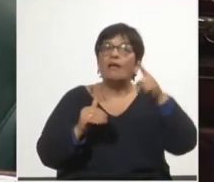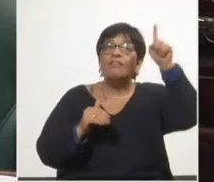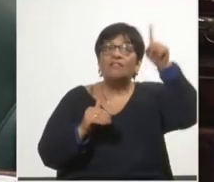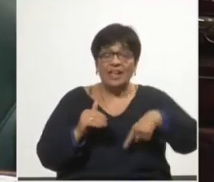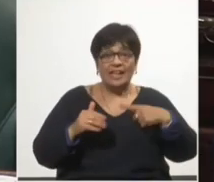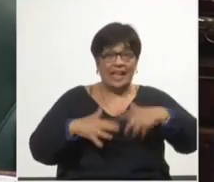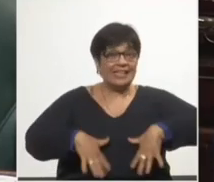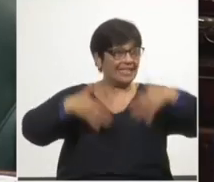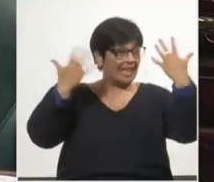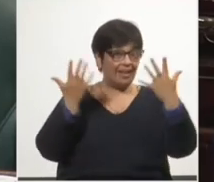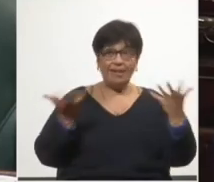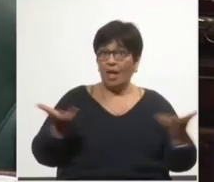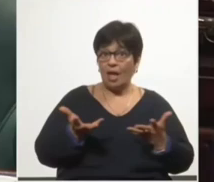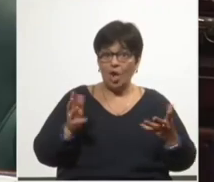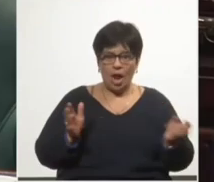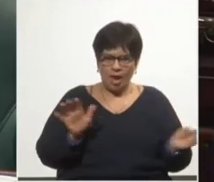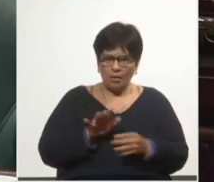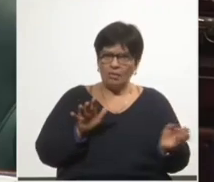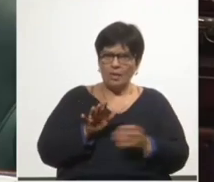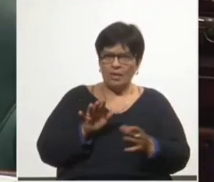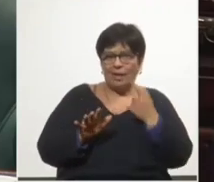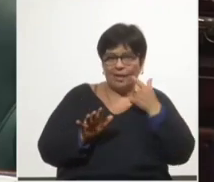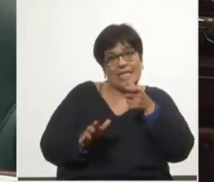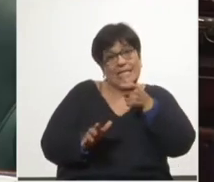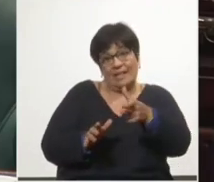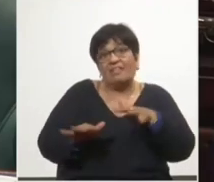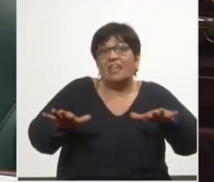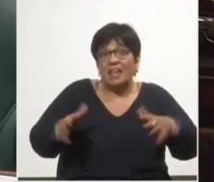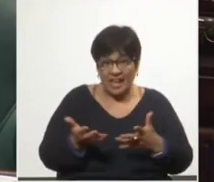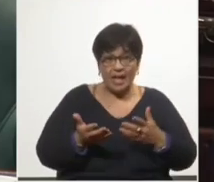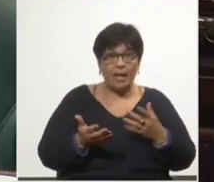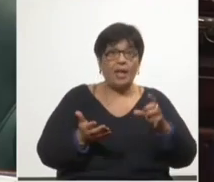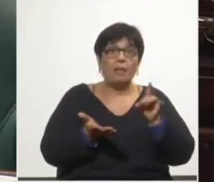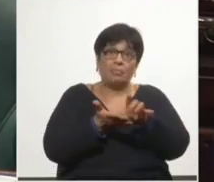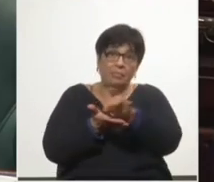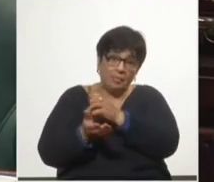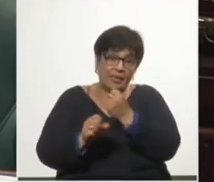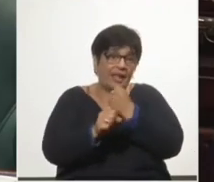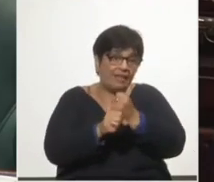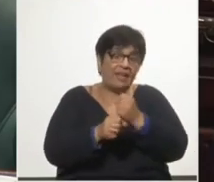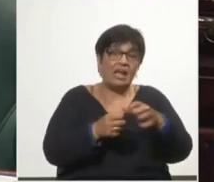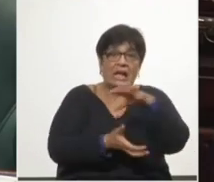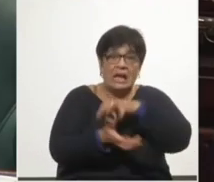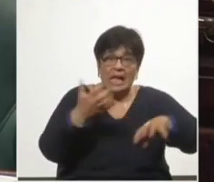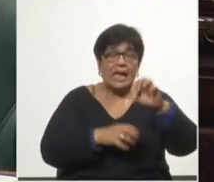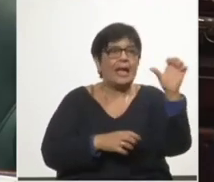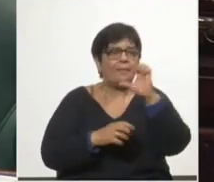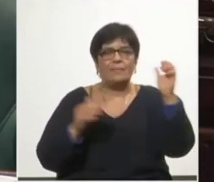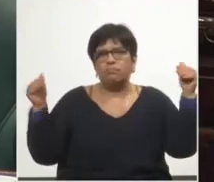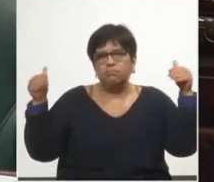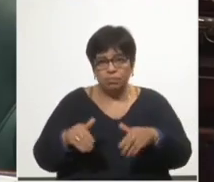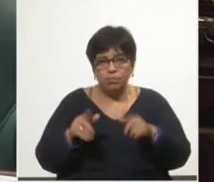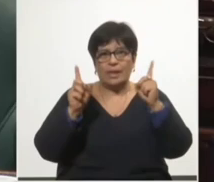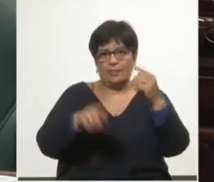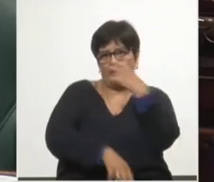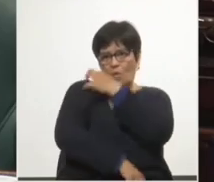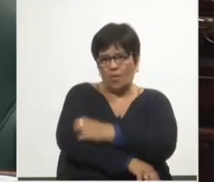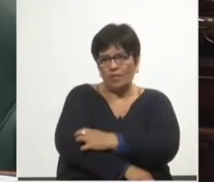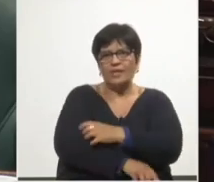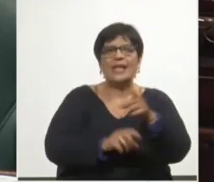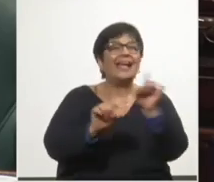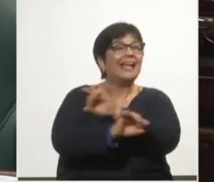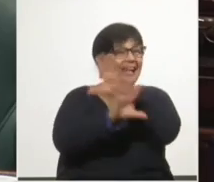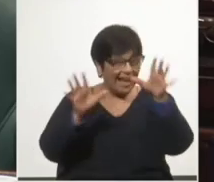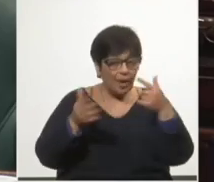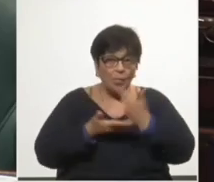festejar ahorros que son sinónimo de desempleo, de destrucción de empresas y de pobreza. Queda